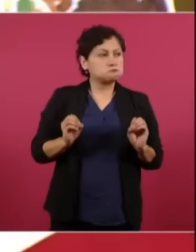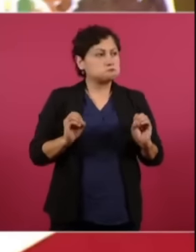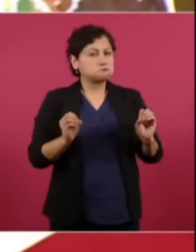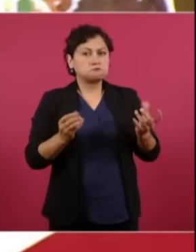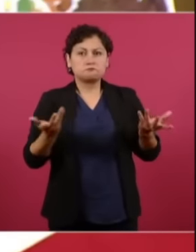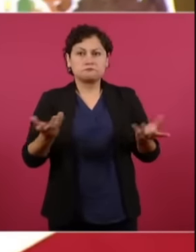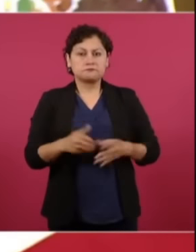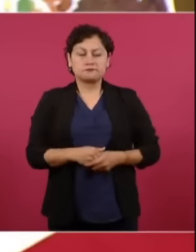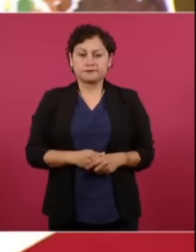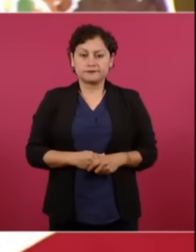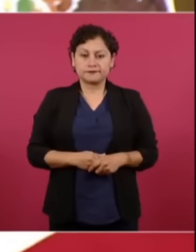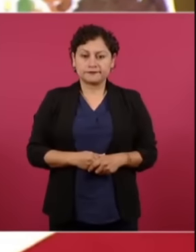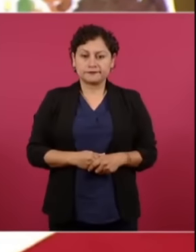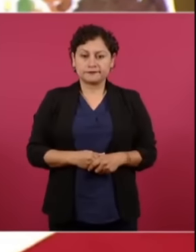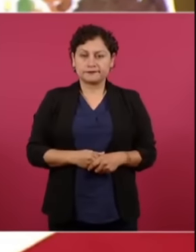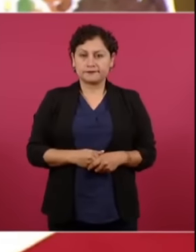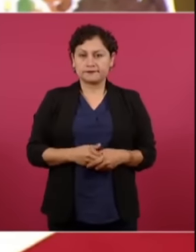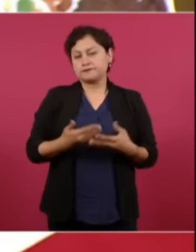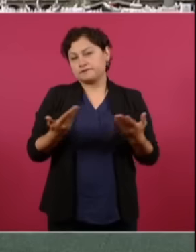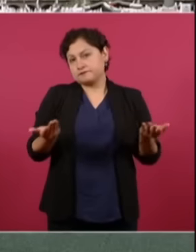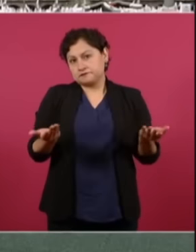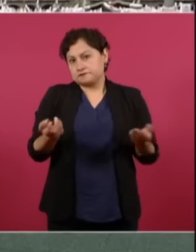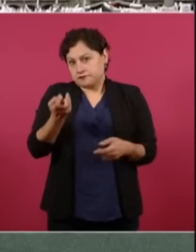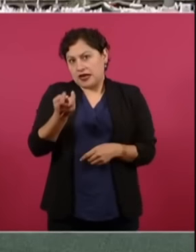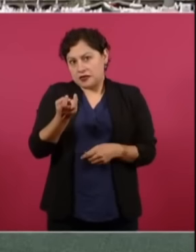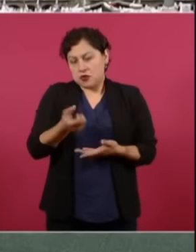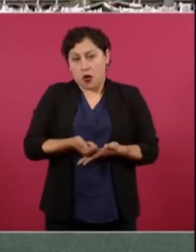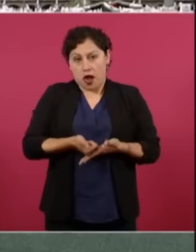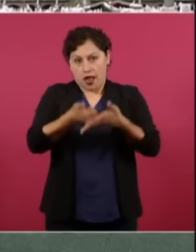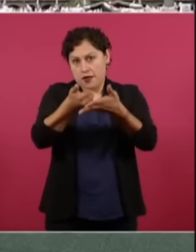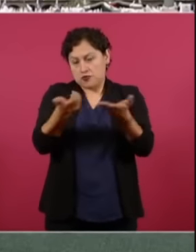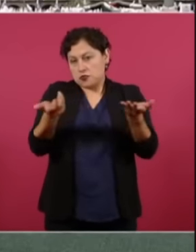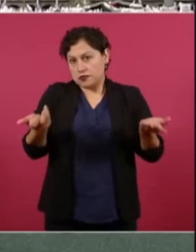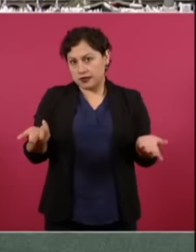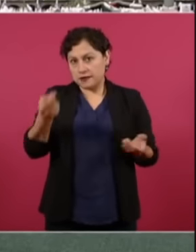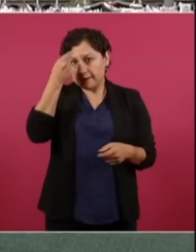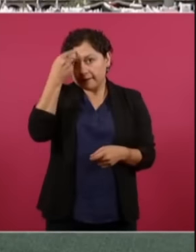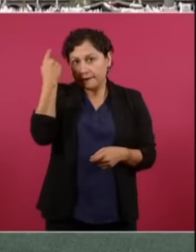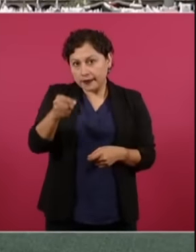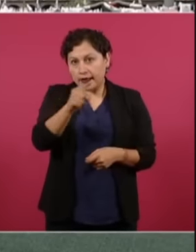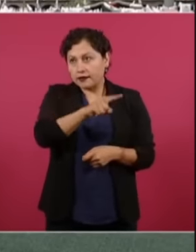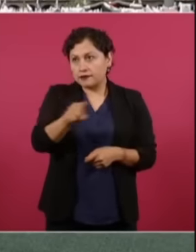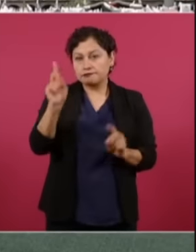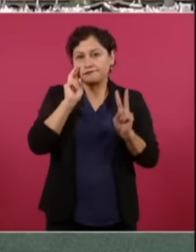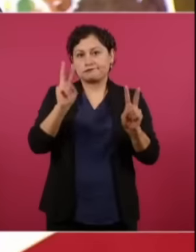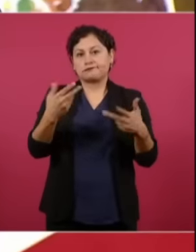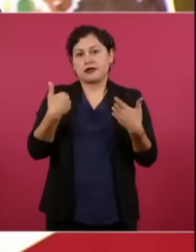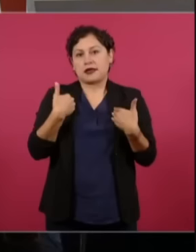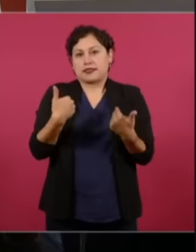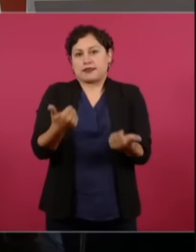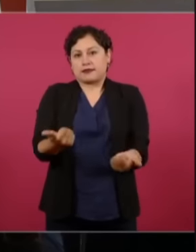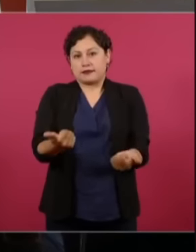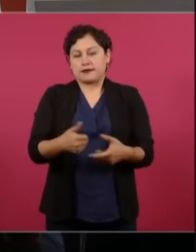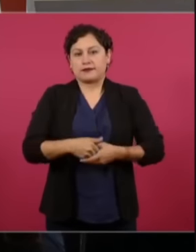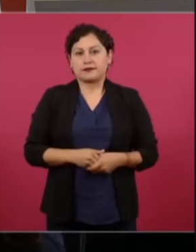bueno esto ayuda a entender cuál es el sentimiento